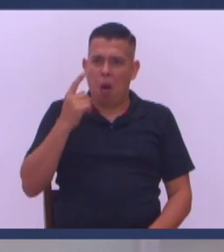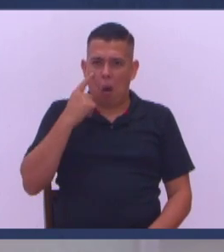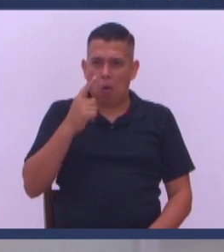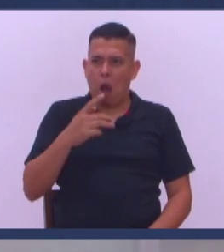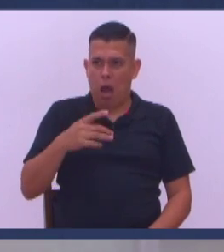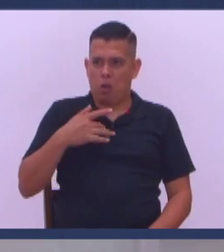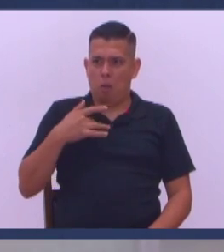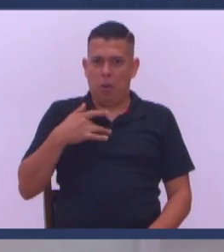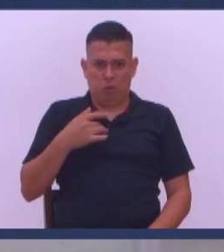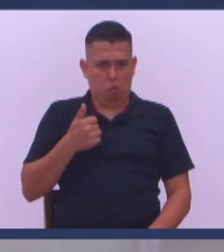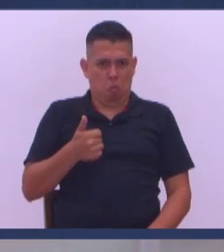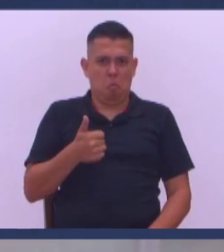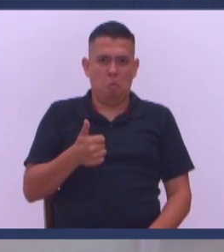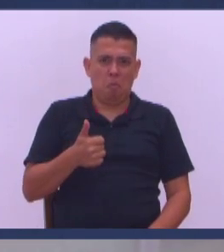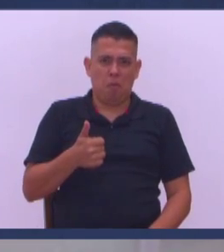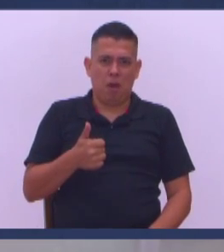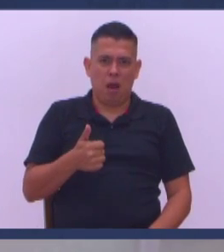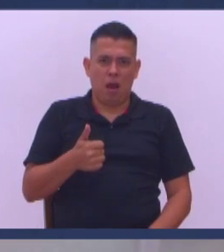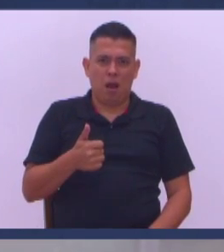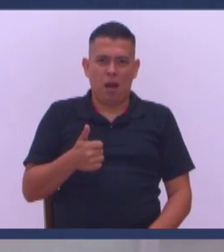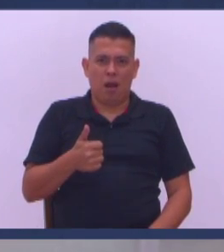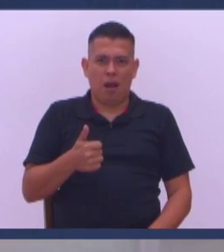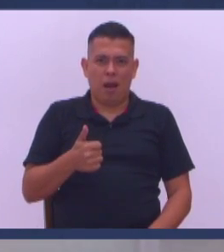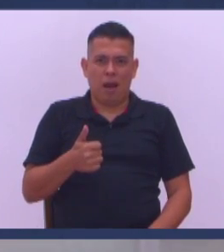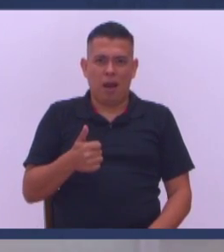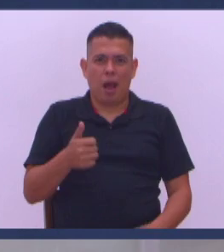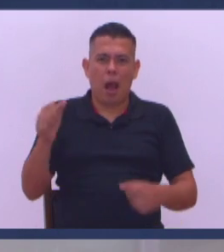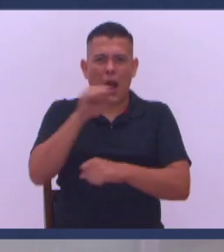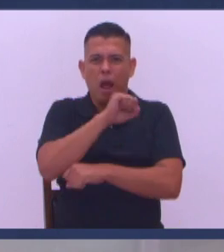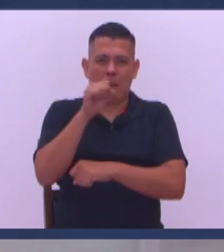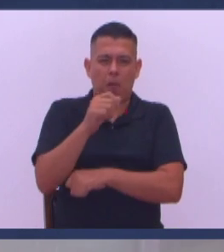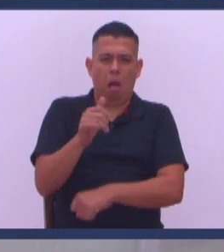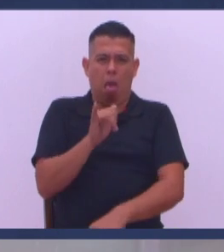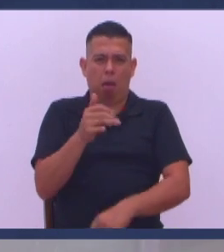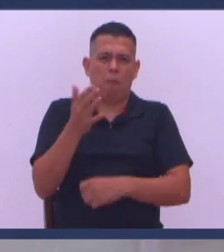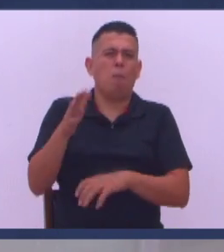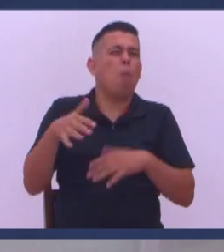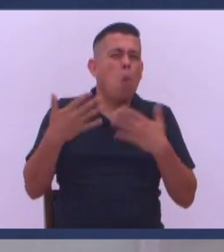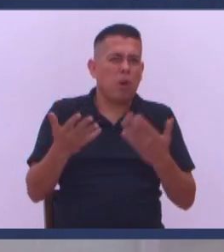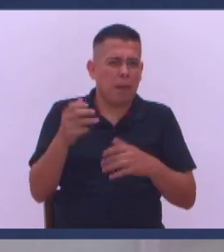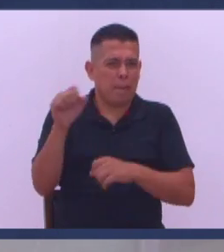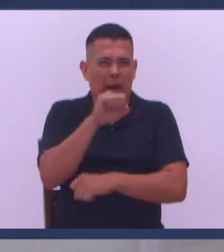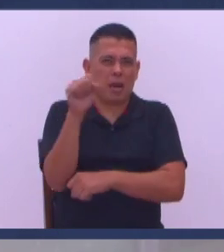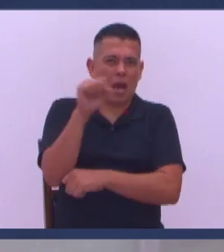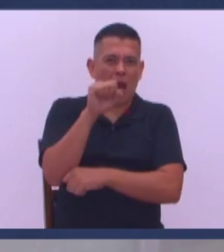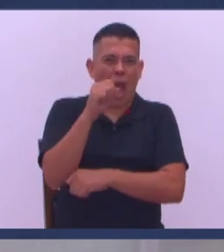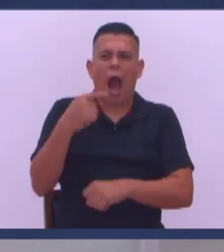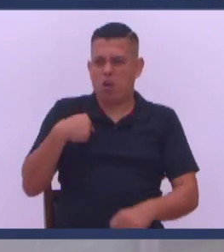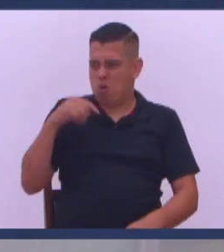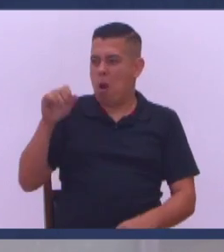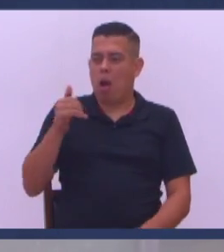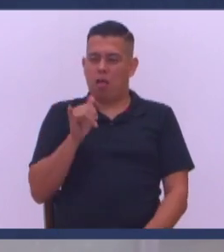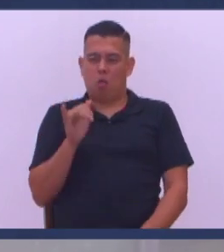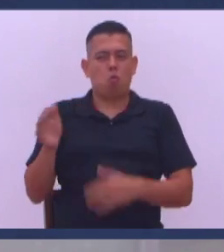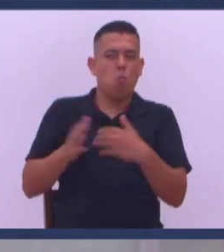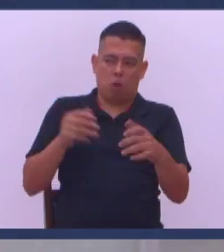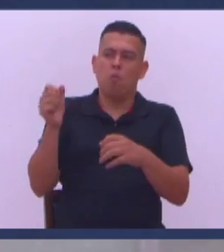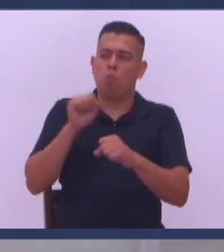No, si yo me siento bien ¿Por qué maneja el bolo? Además de idiota ¿Por qué maneja el bolo? Porque él dice Que puede manejar